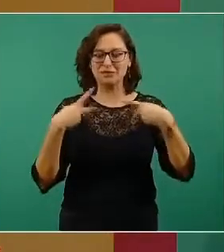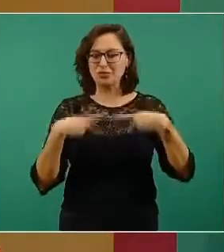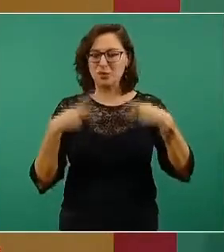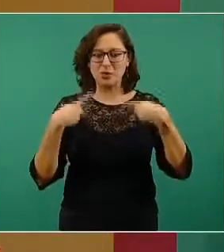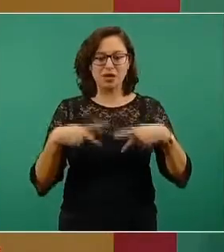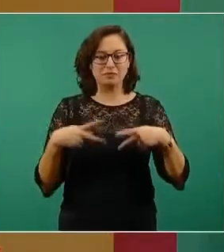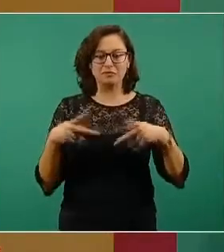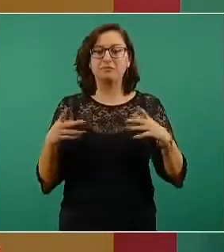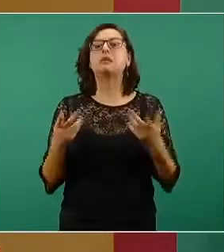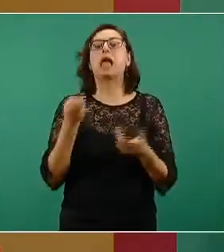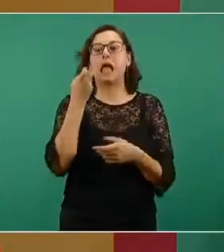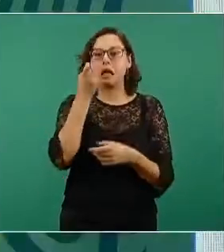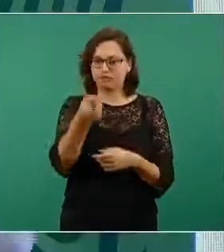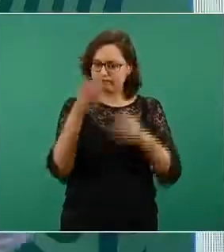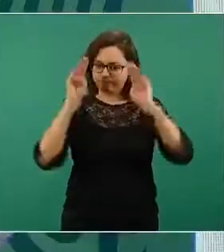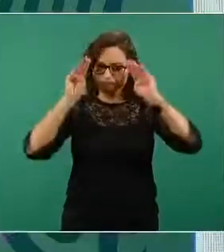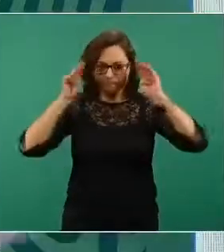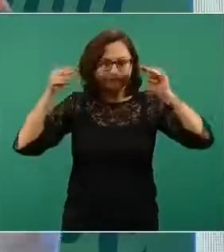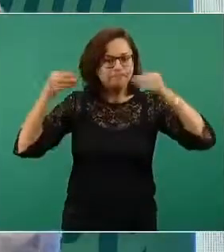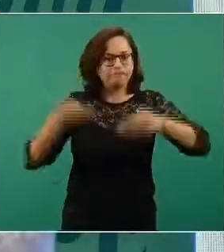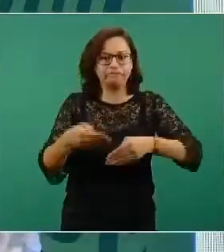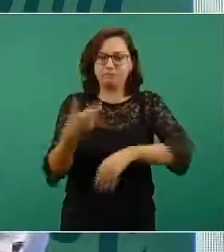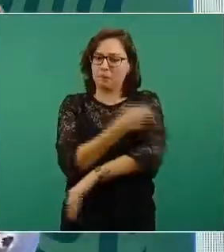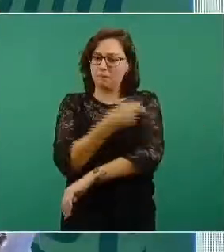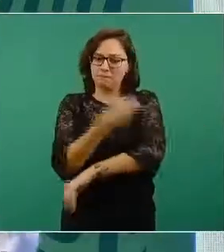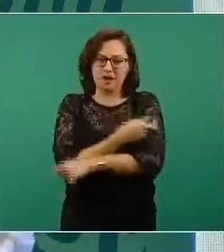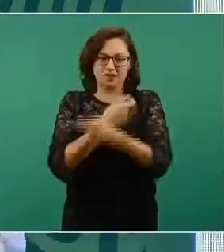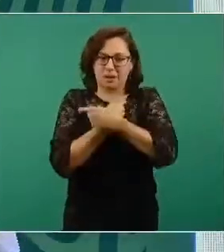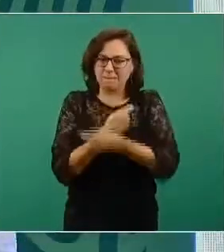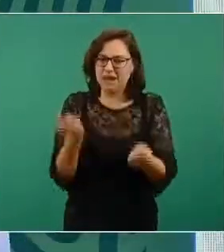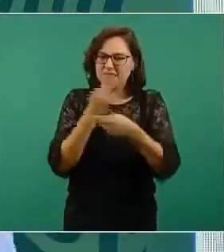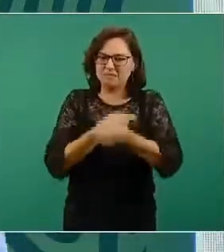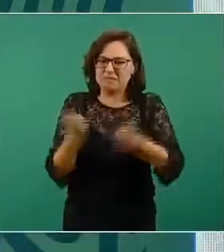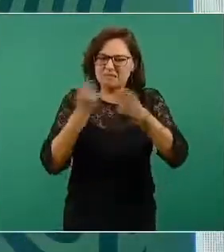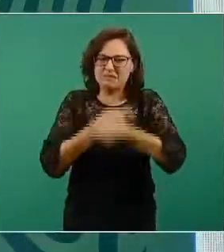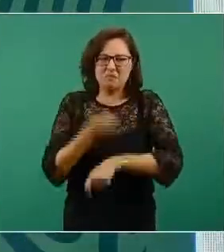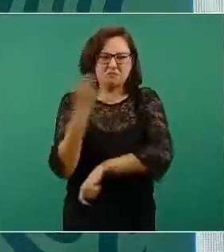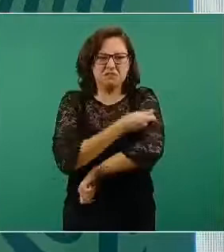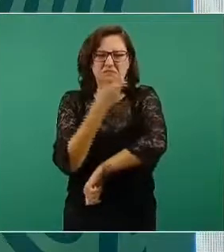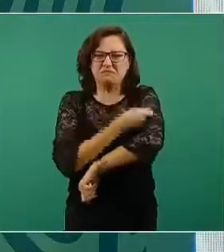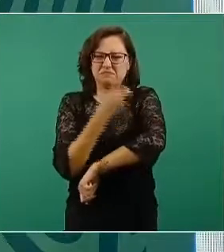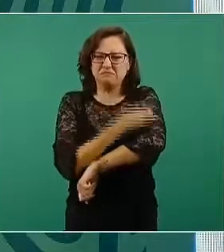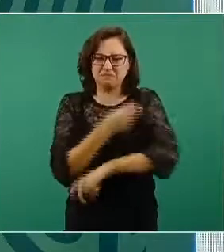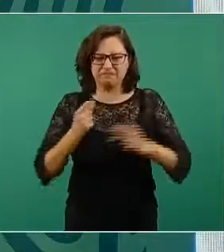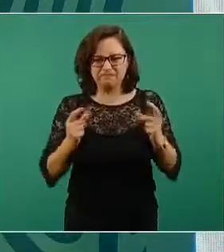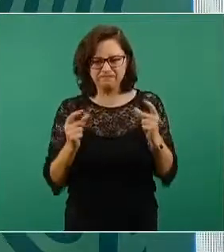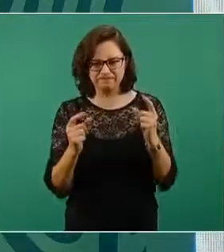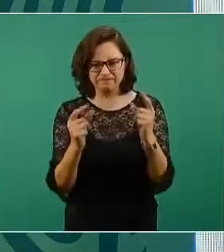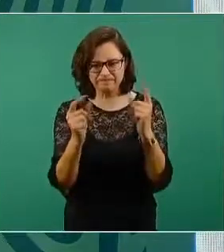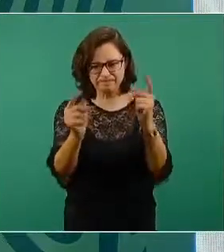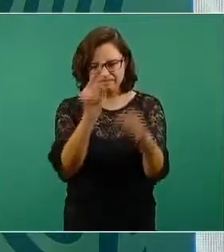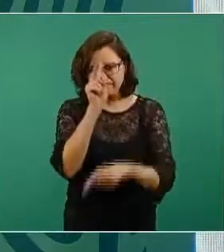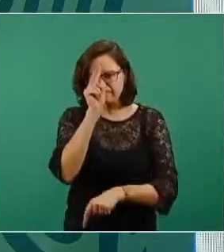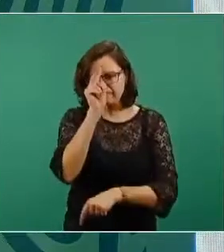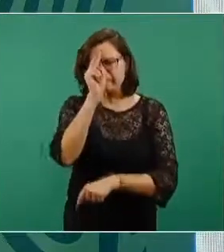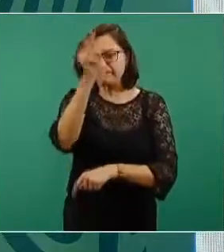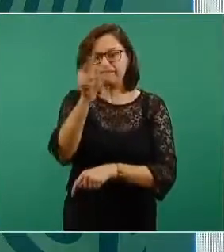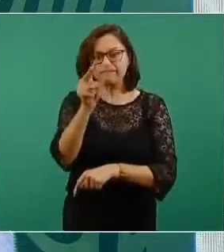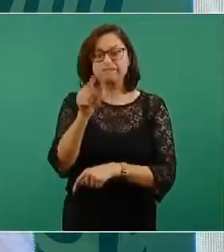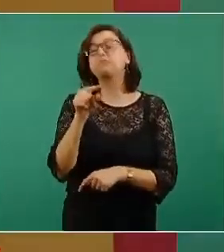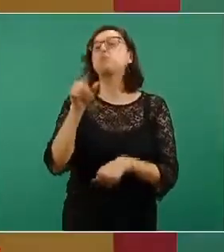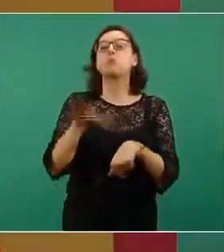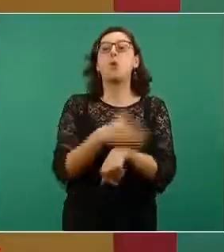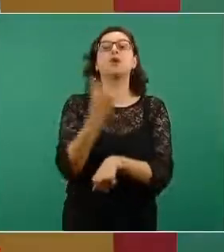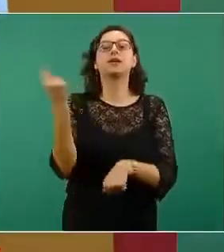Entonces, vamos a concentrar esfuerzos para cubrir a esta zona megalopolitana, que es la que presenta la mayor